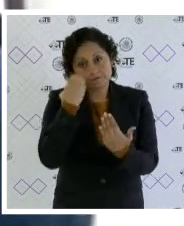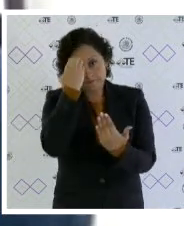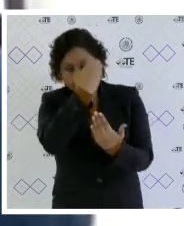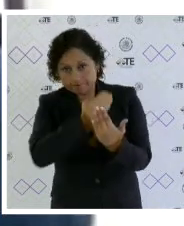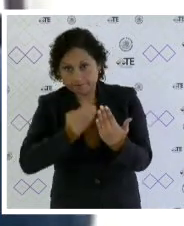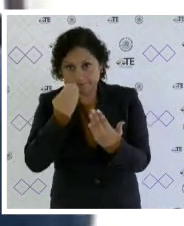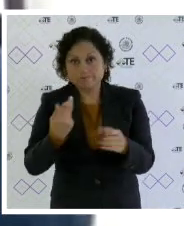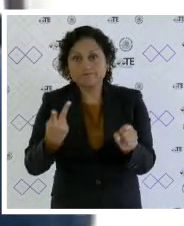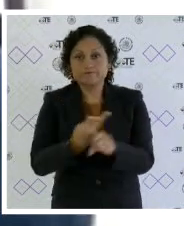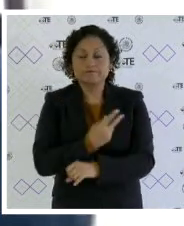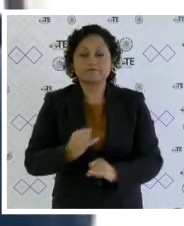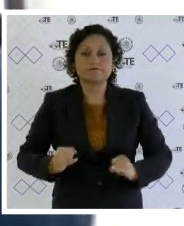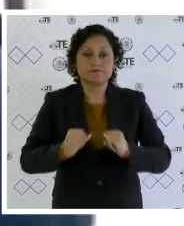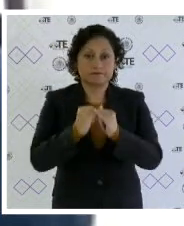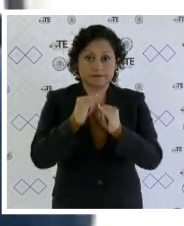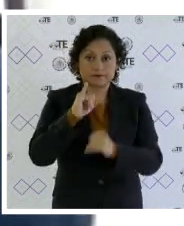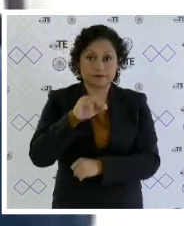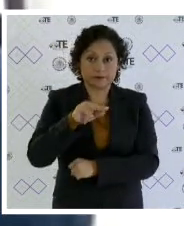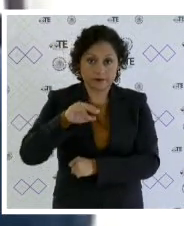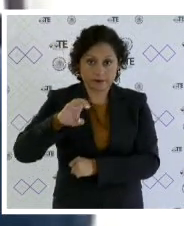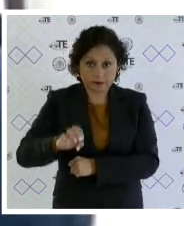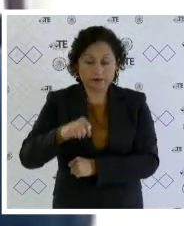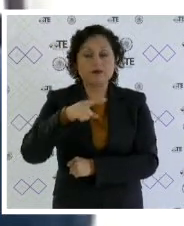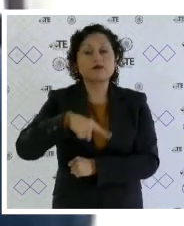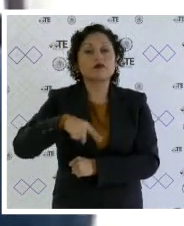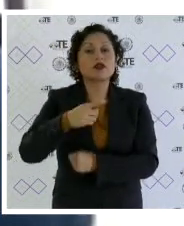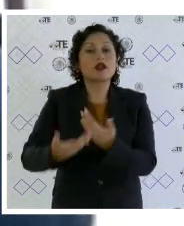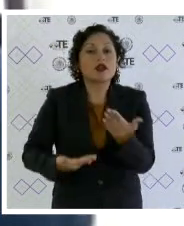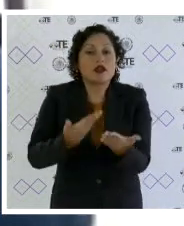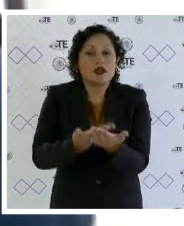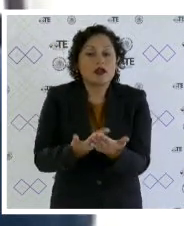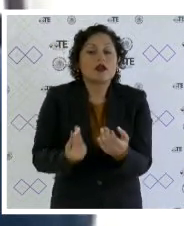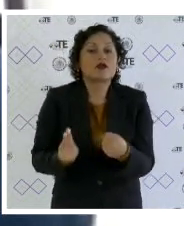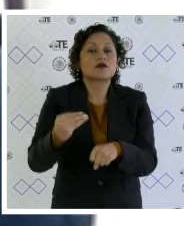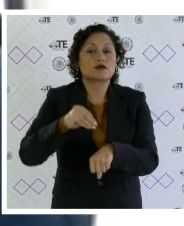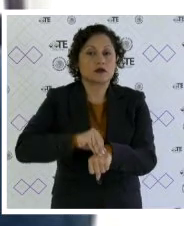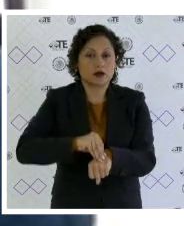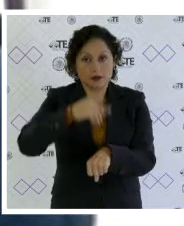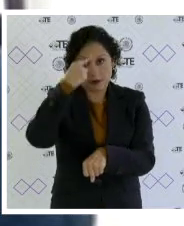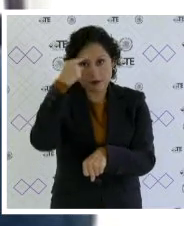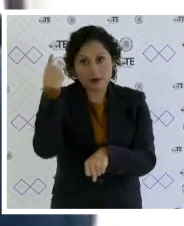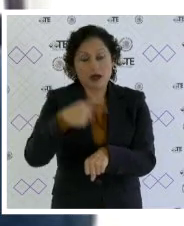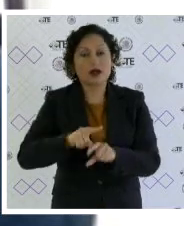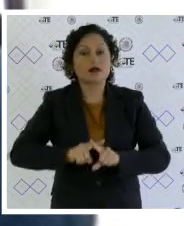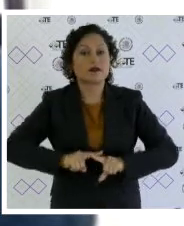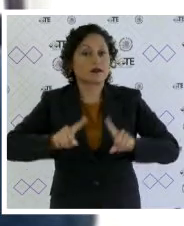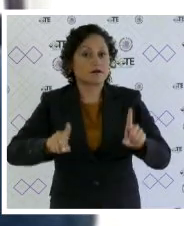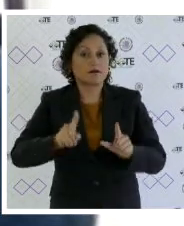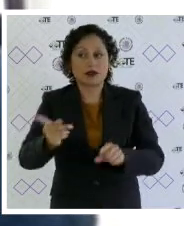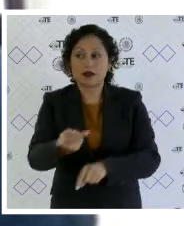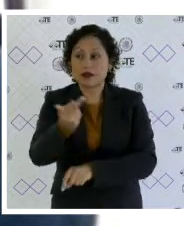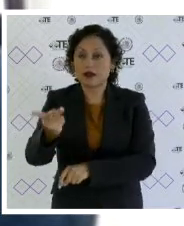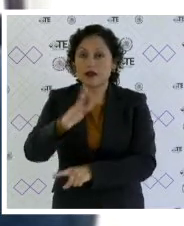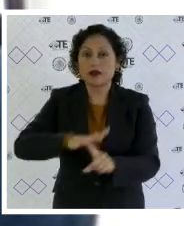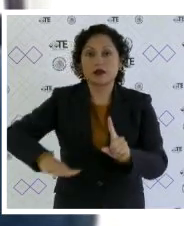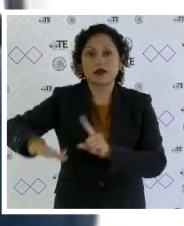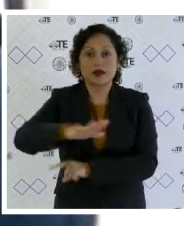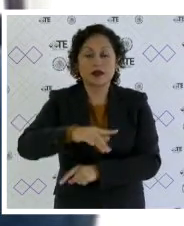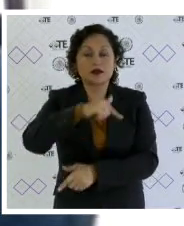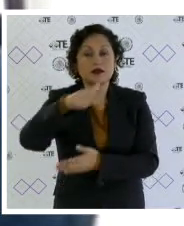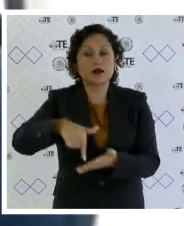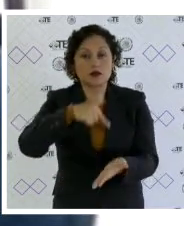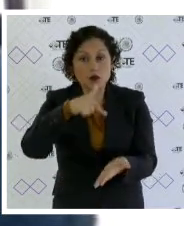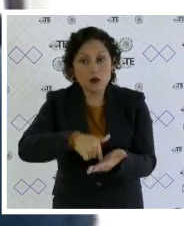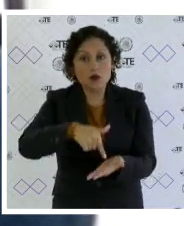implementó condiciones y mecanismos que se alejan de las prácticas tradicionales de las consultas a los pueblos barrios y